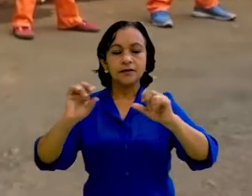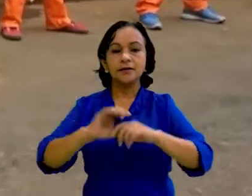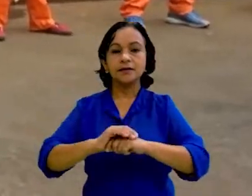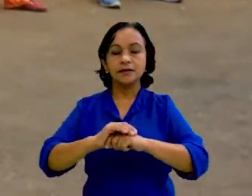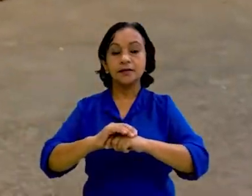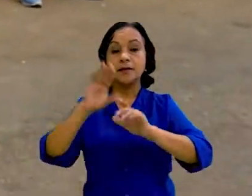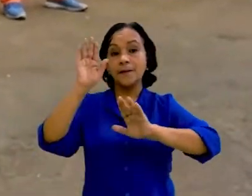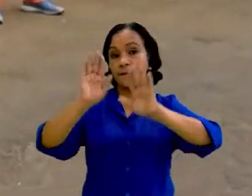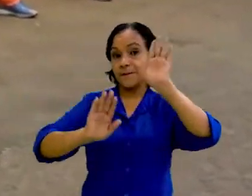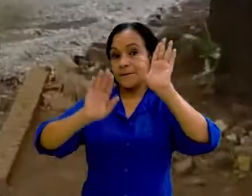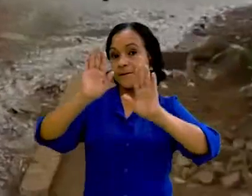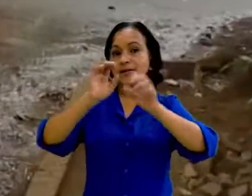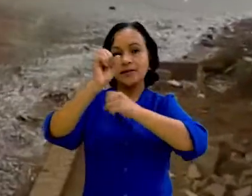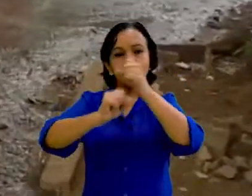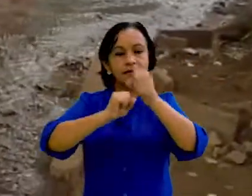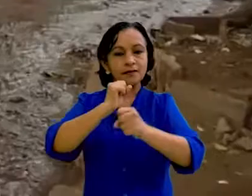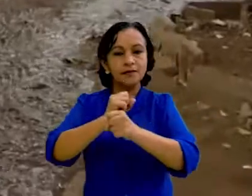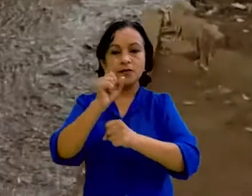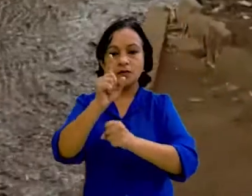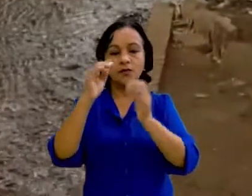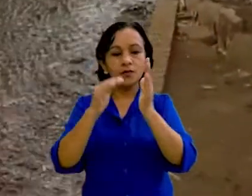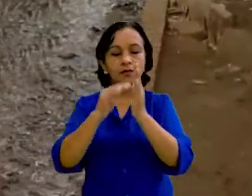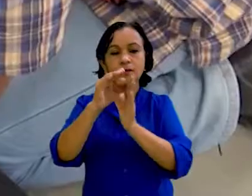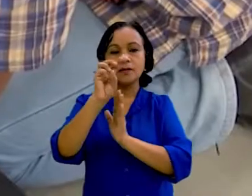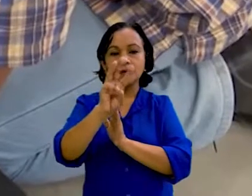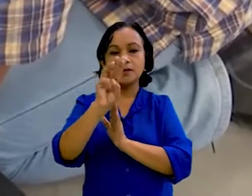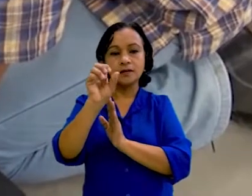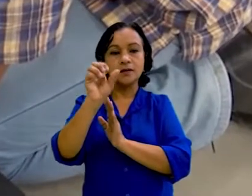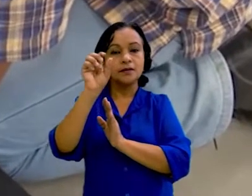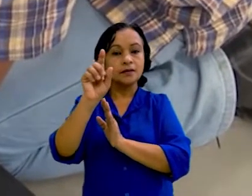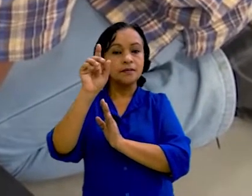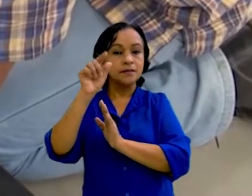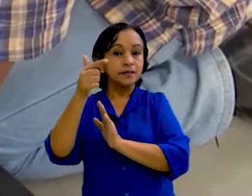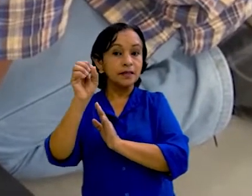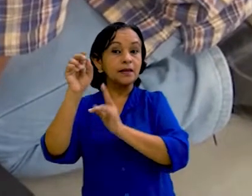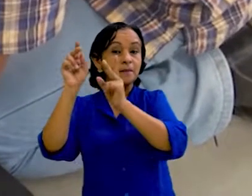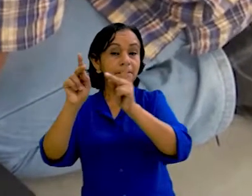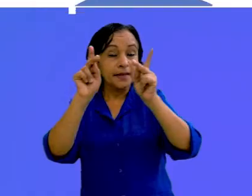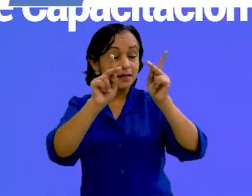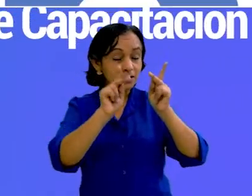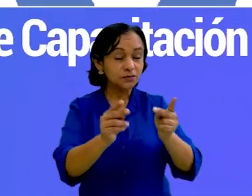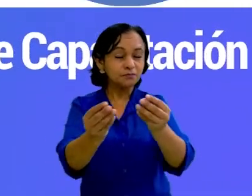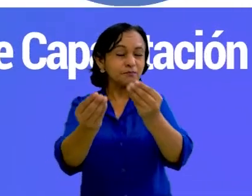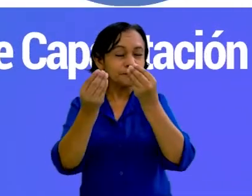El promedio de participación en este año fue de 1.361.070 personas.